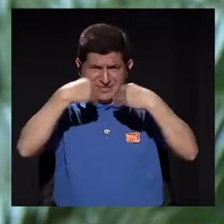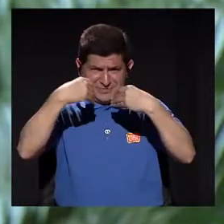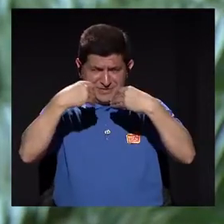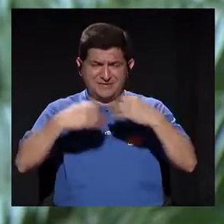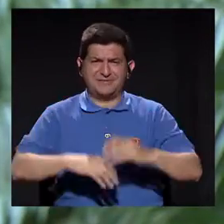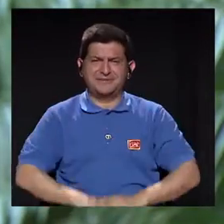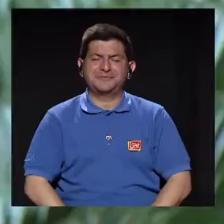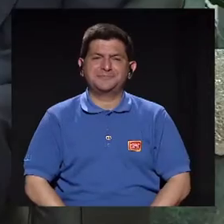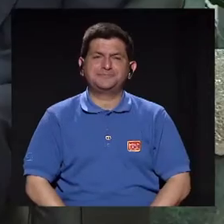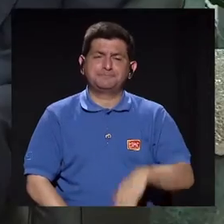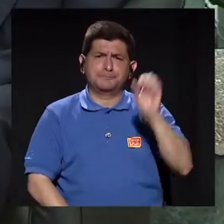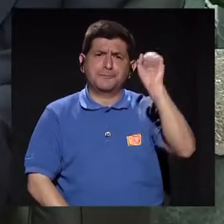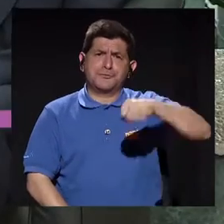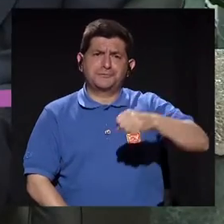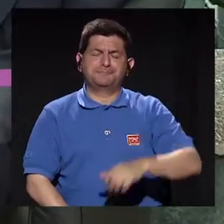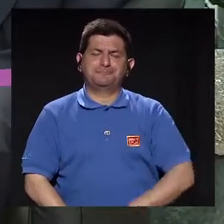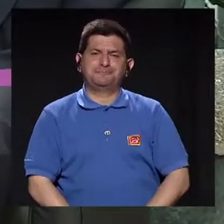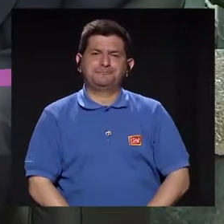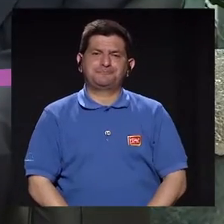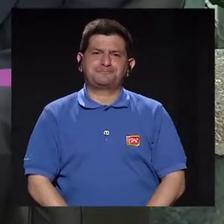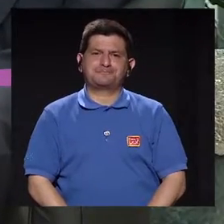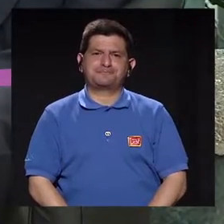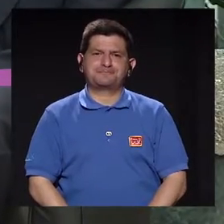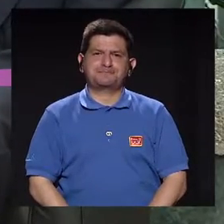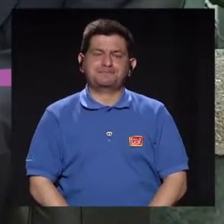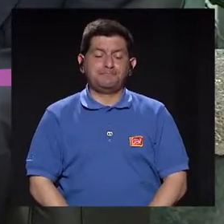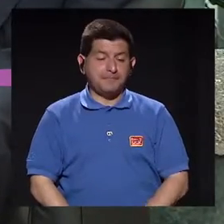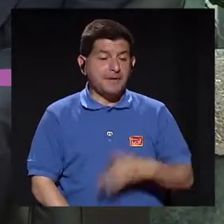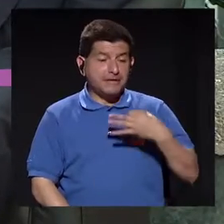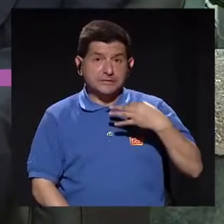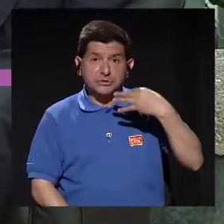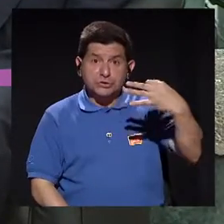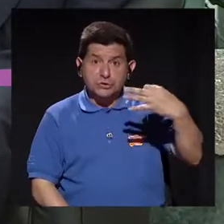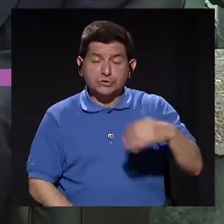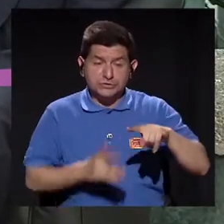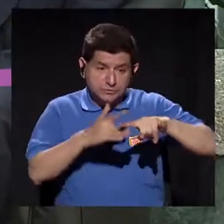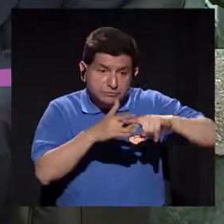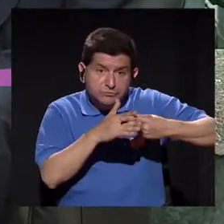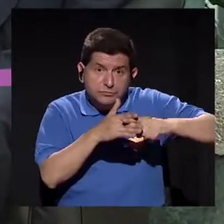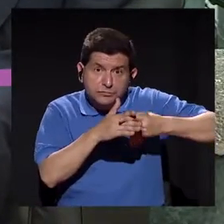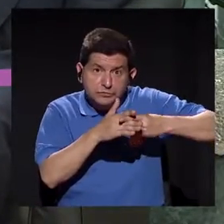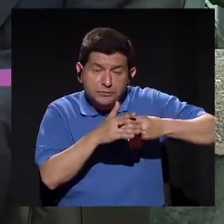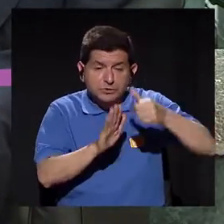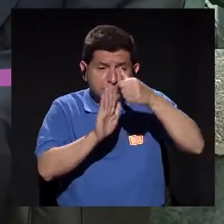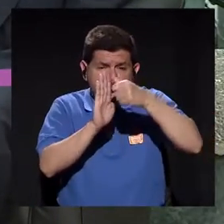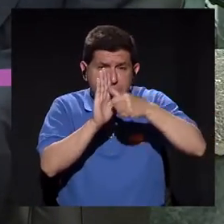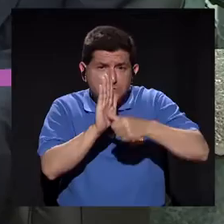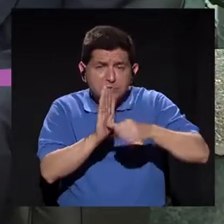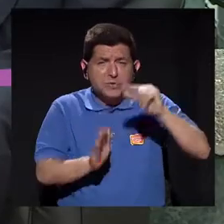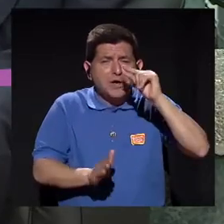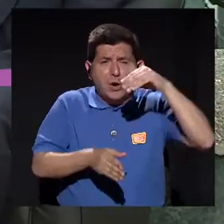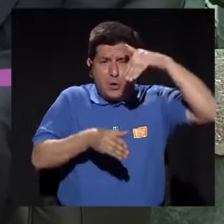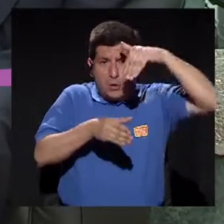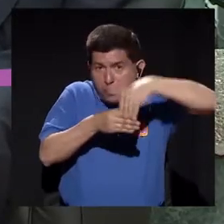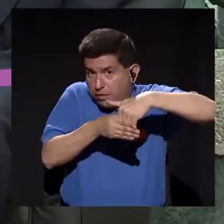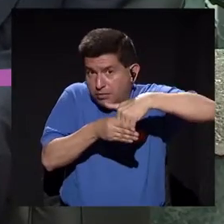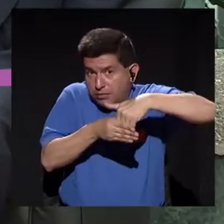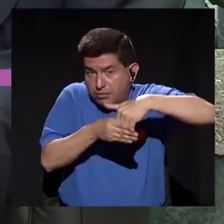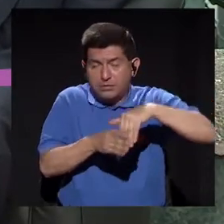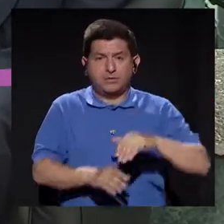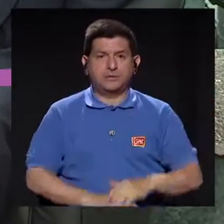pudiera hacer una descripción. Sí, cada día el instrumental de cirugía mínimamente invasiva